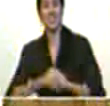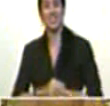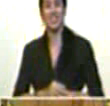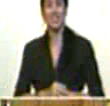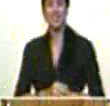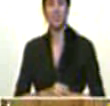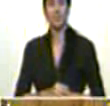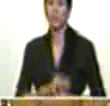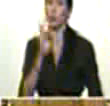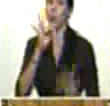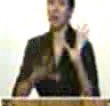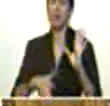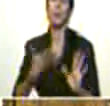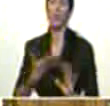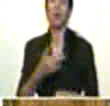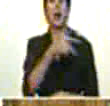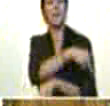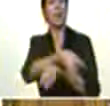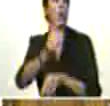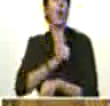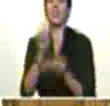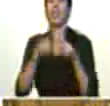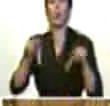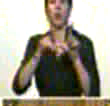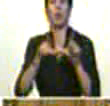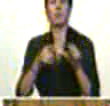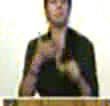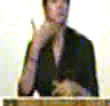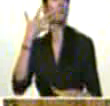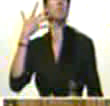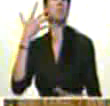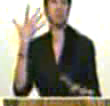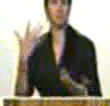afortunadamente puedo caminar por cualquier lugar de esta patria con la frente en alto